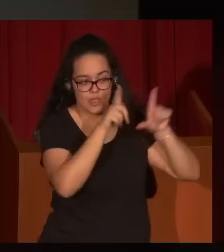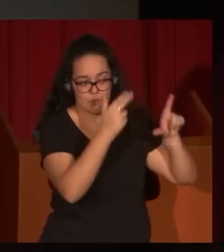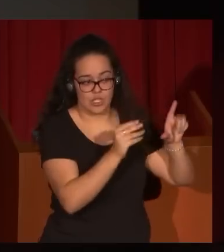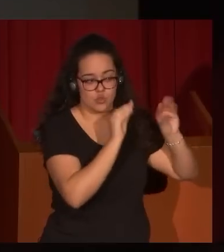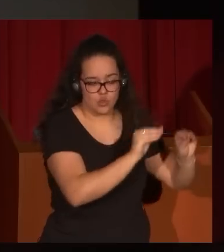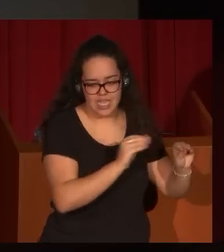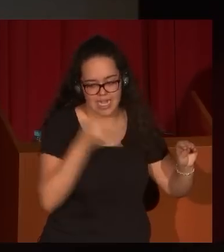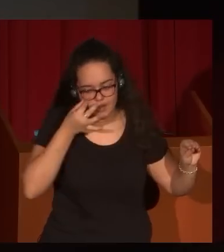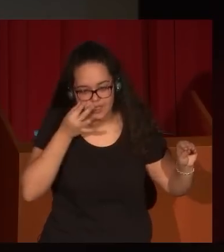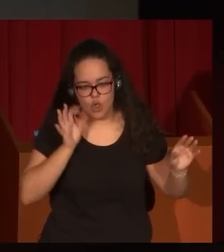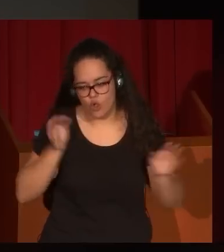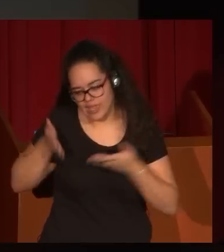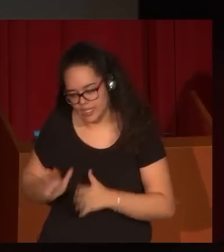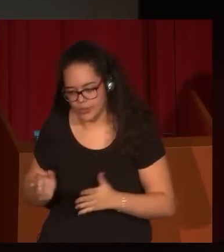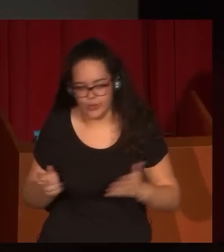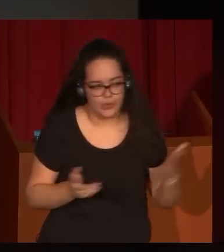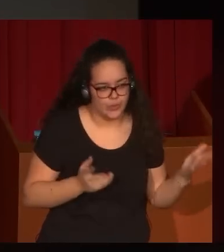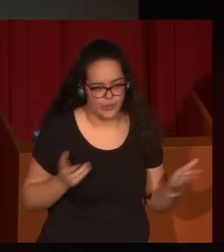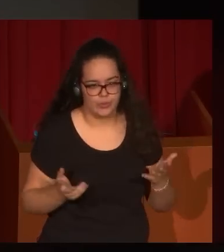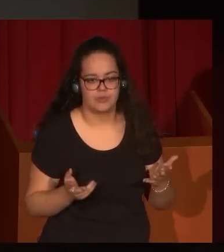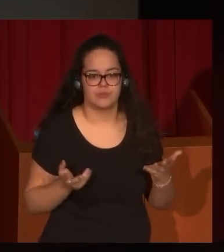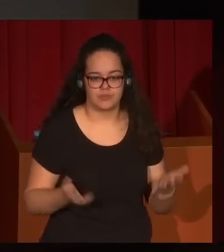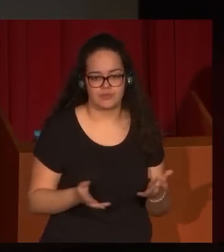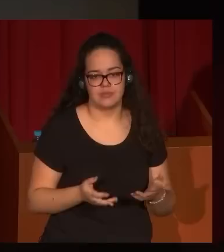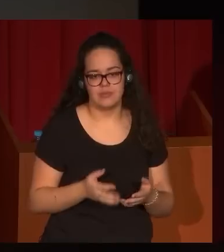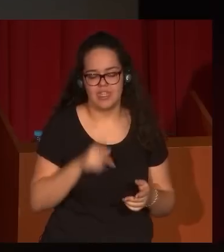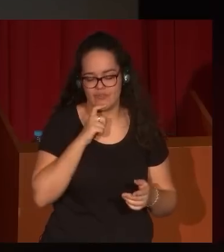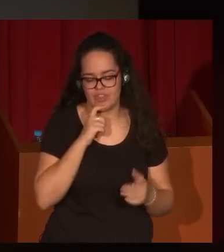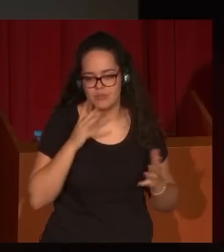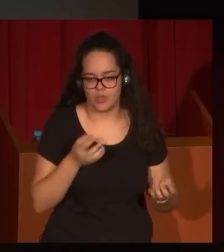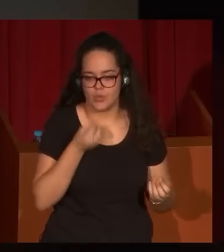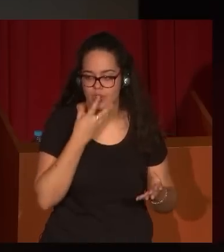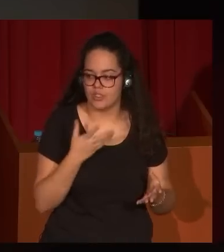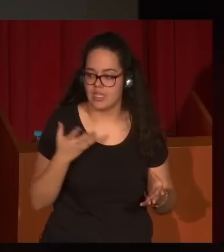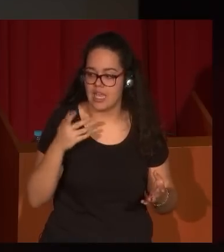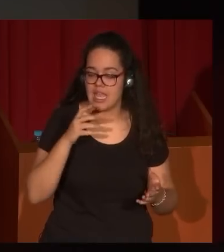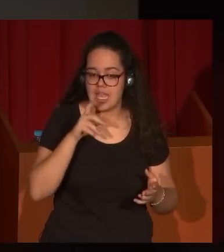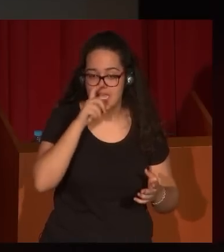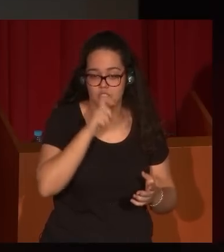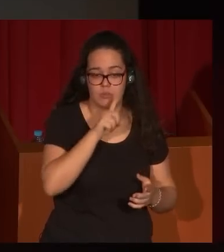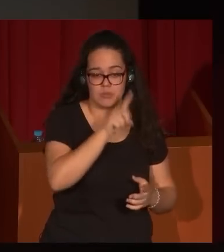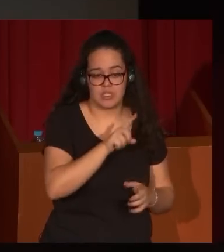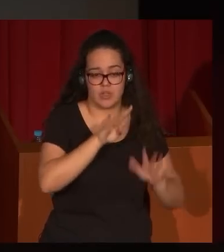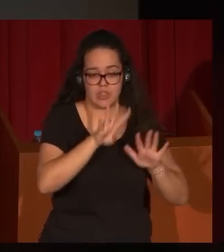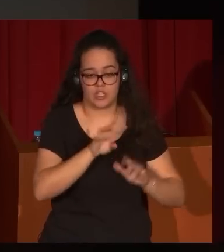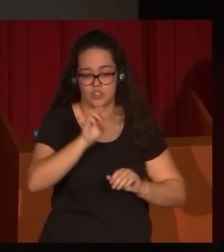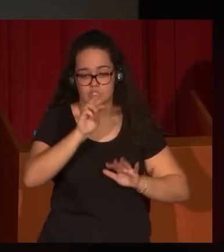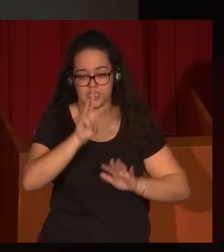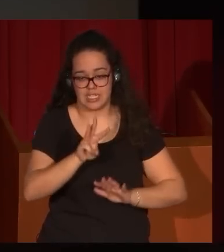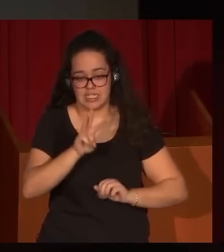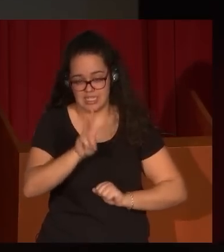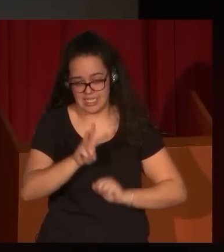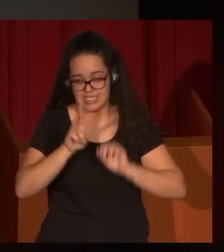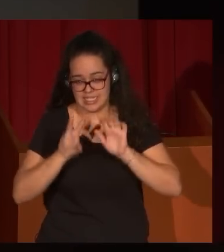Lázaro Galdiano hace incluso, celebra dos exposiciones, una en el año 36 y otra en el año 42, el año 36 en